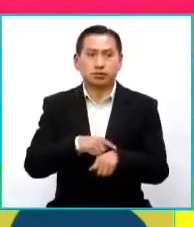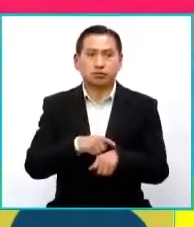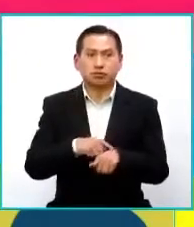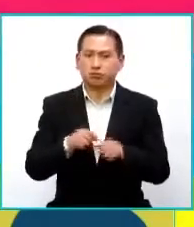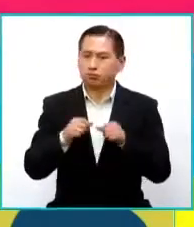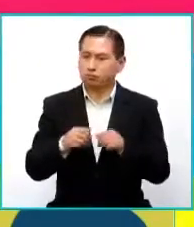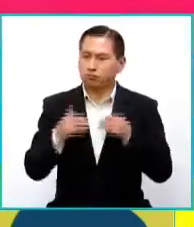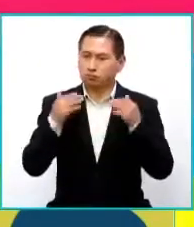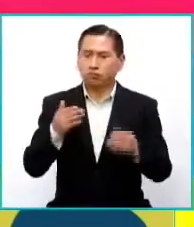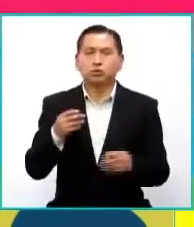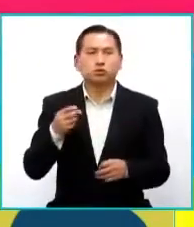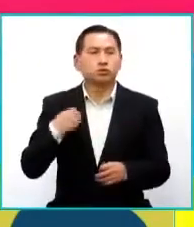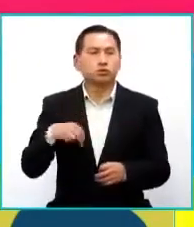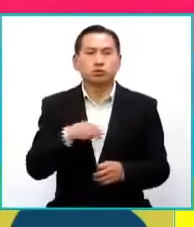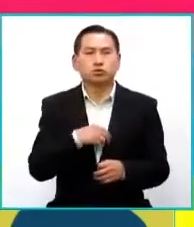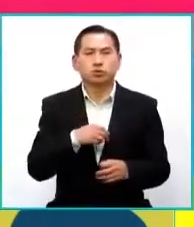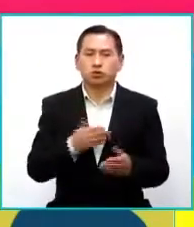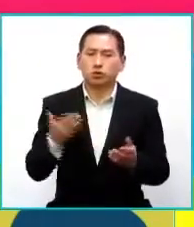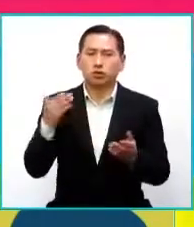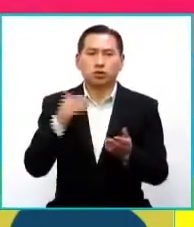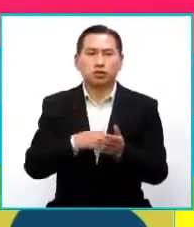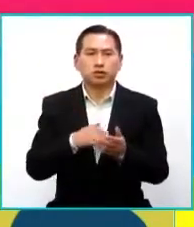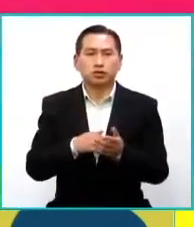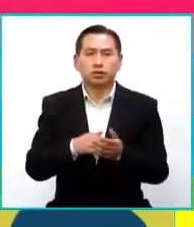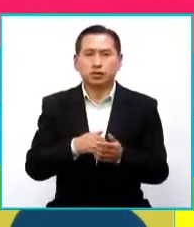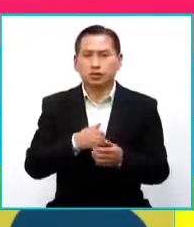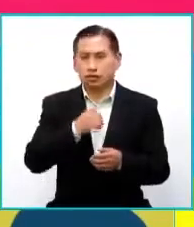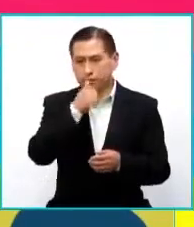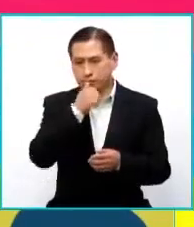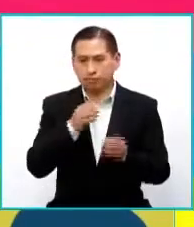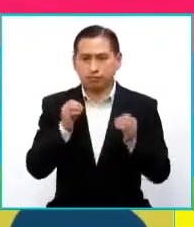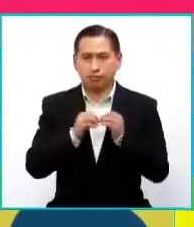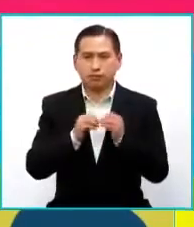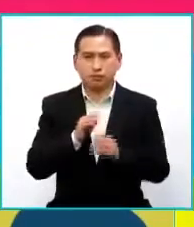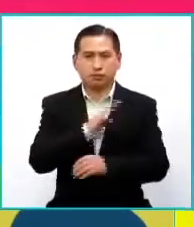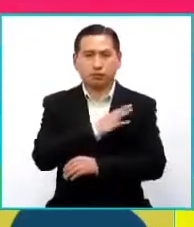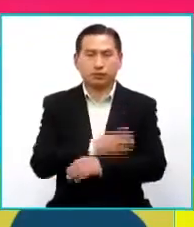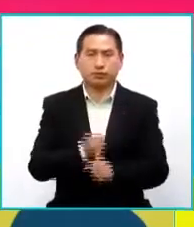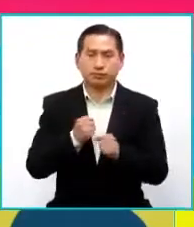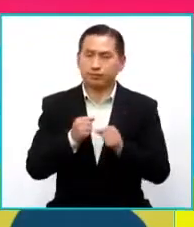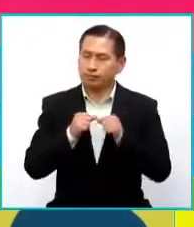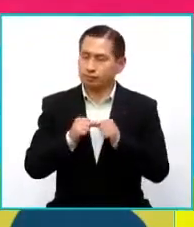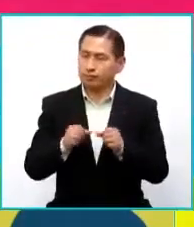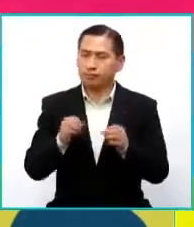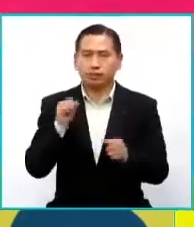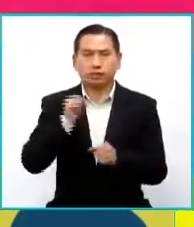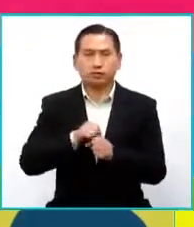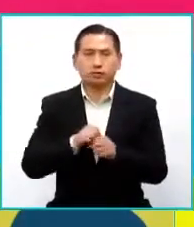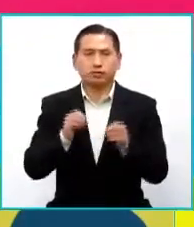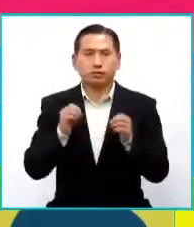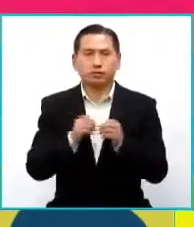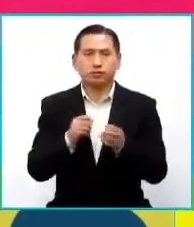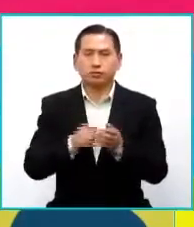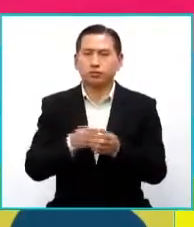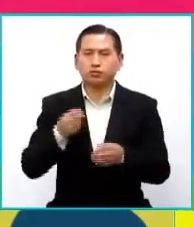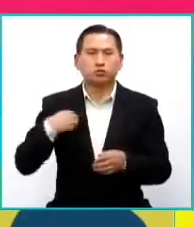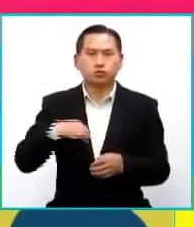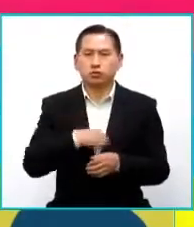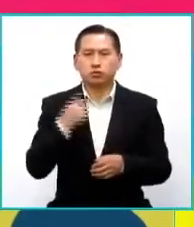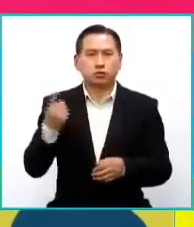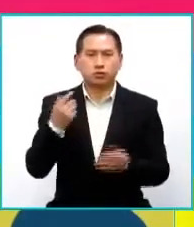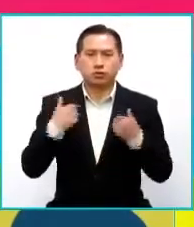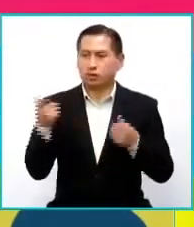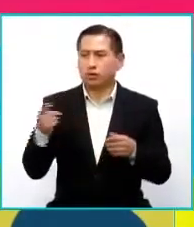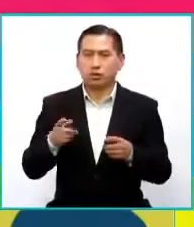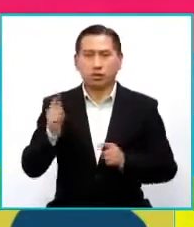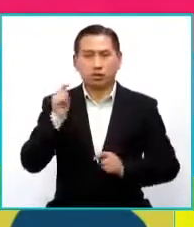que seguir y nosotros estamos recargándonos de fuerza y para continuar con el trabajo, ¿no? Que siempre hemos tenido. El Teatro Trono